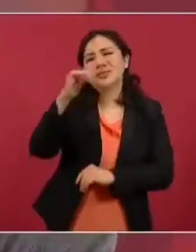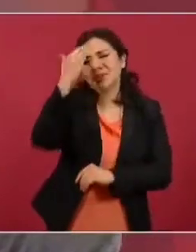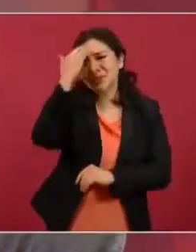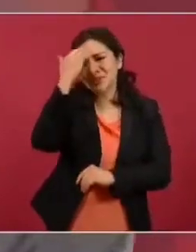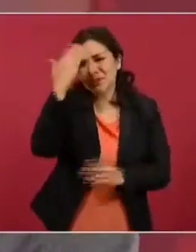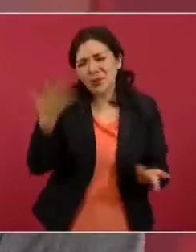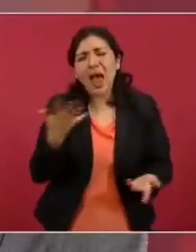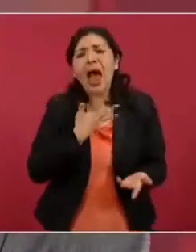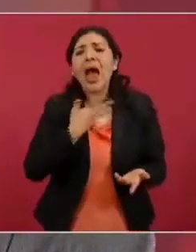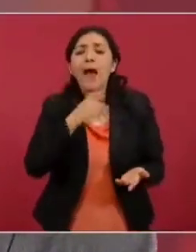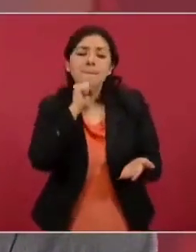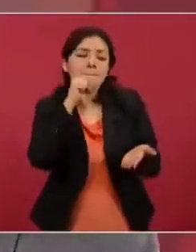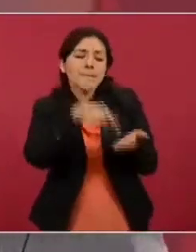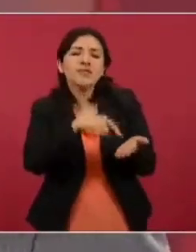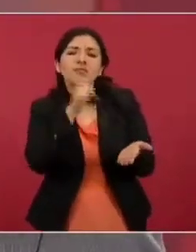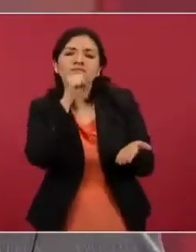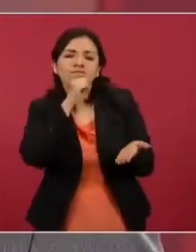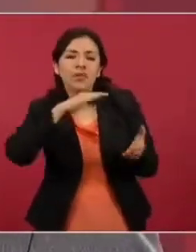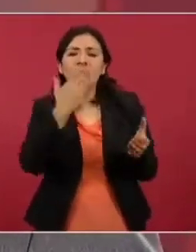está en el expediente